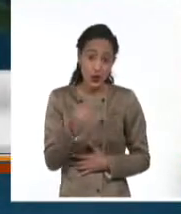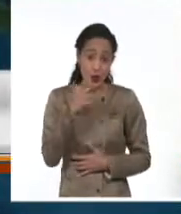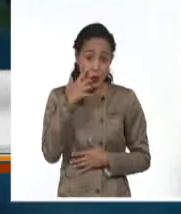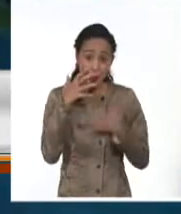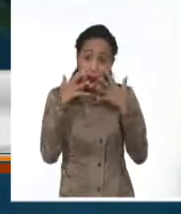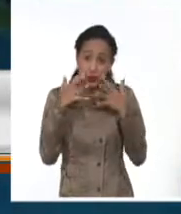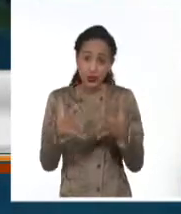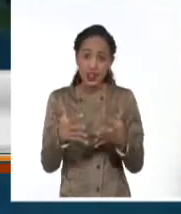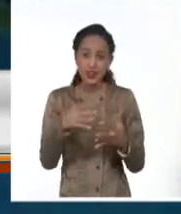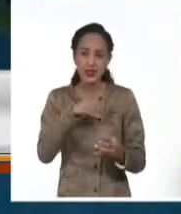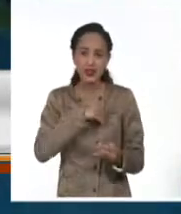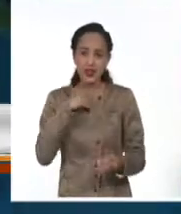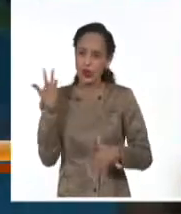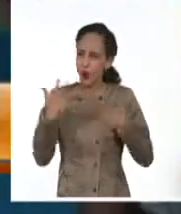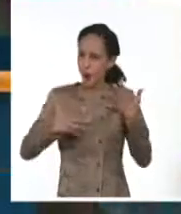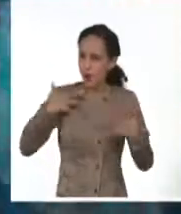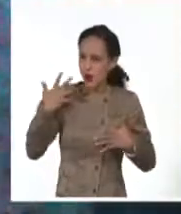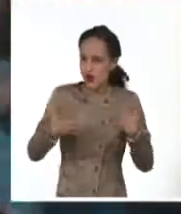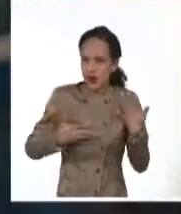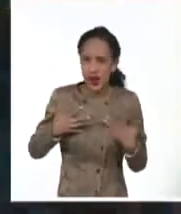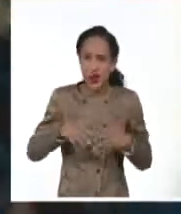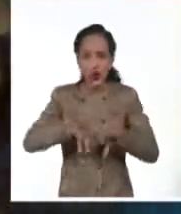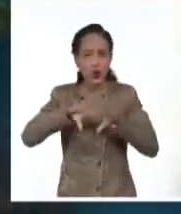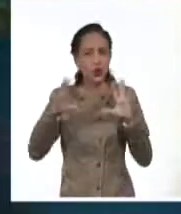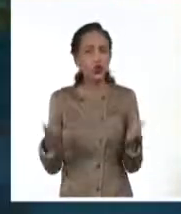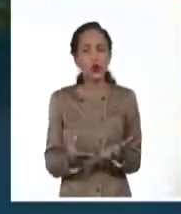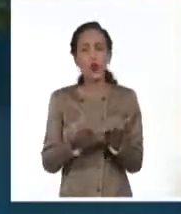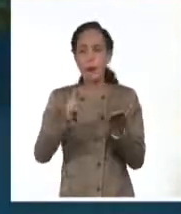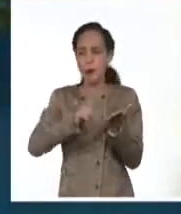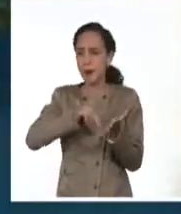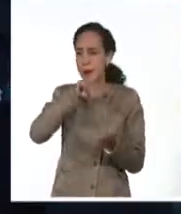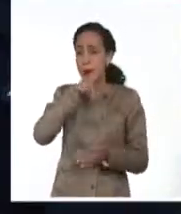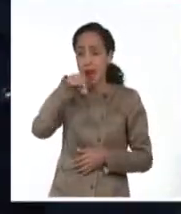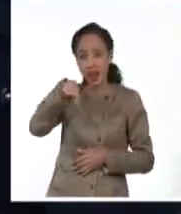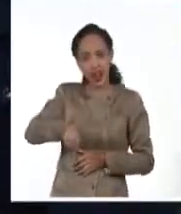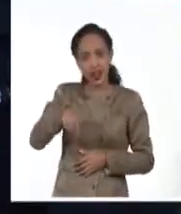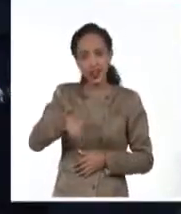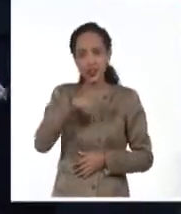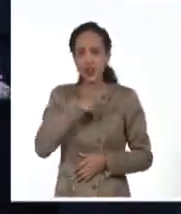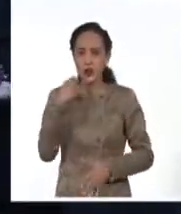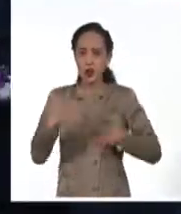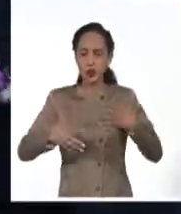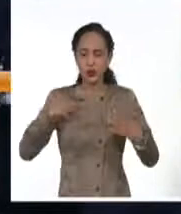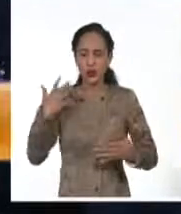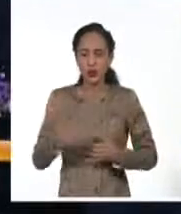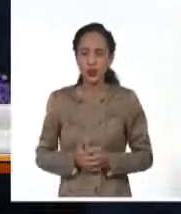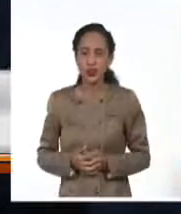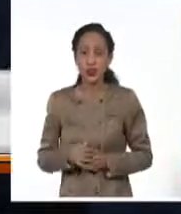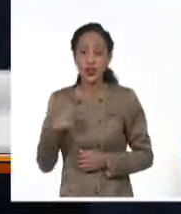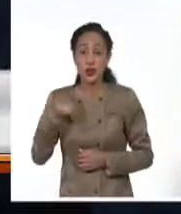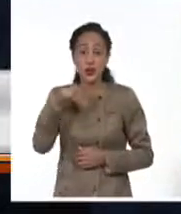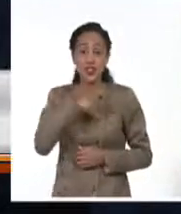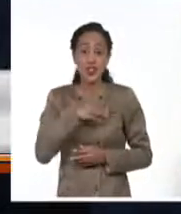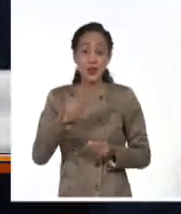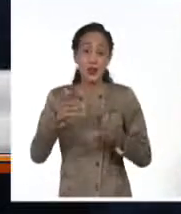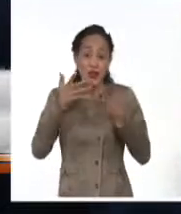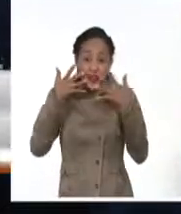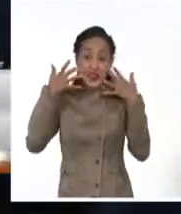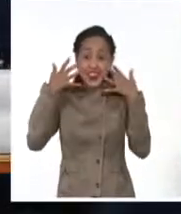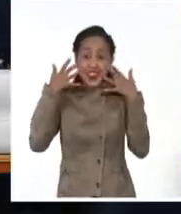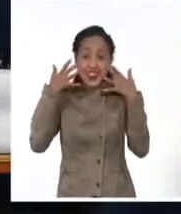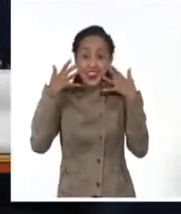Estamos emocionados, todos los padres que estamos aquí, todos ellos. Nos sentimos muy bien, con mucho